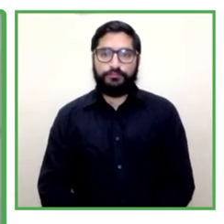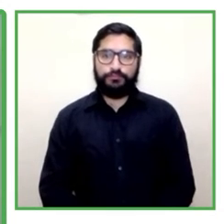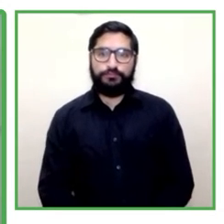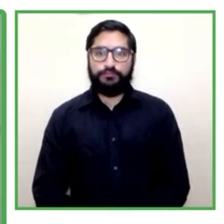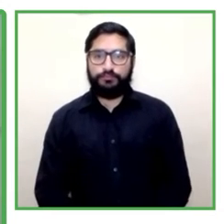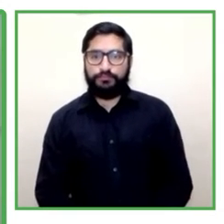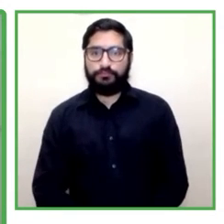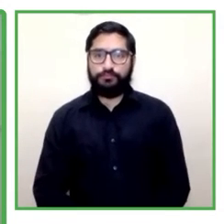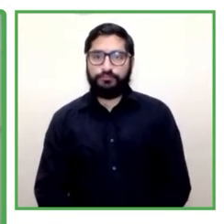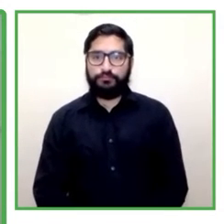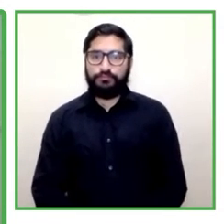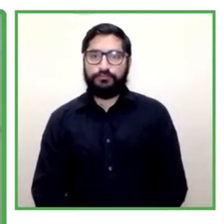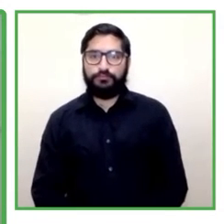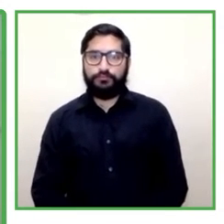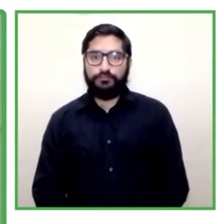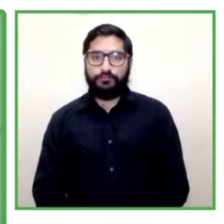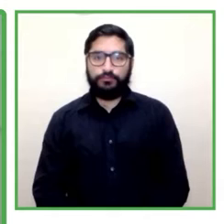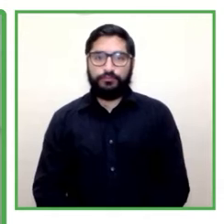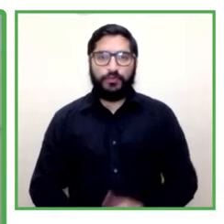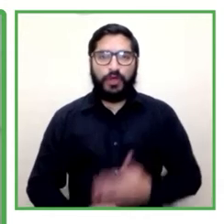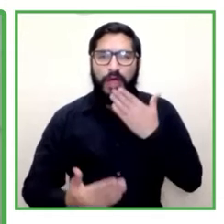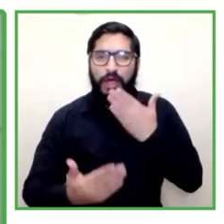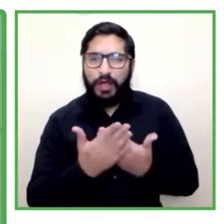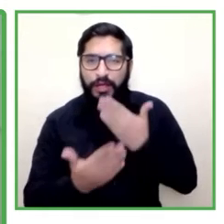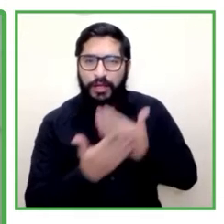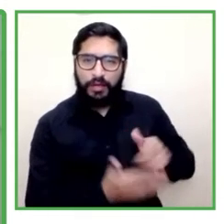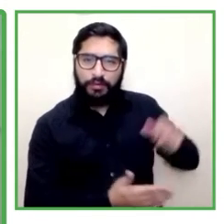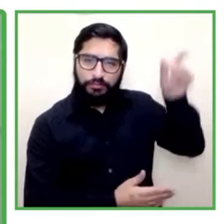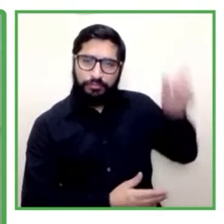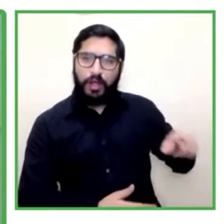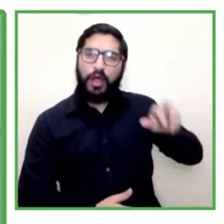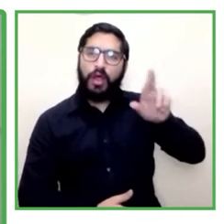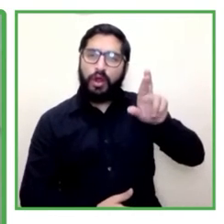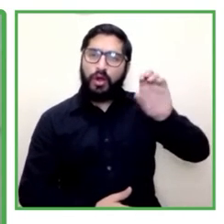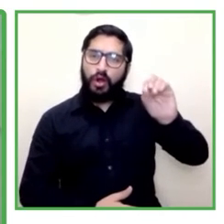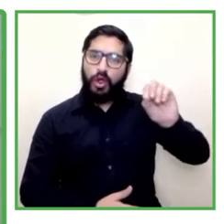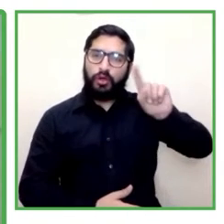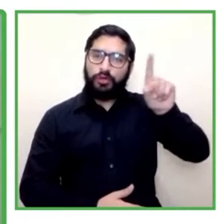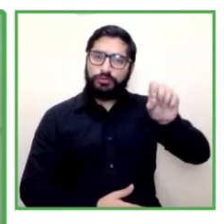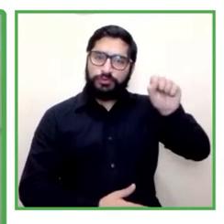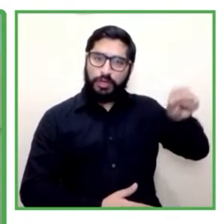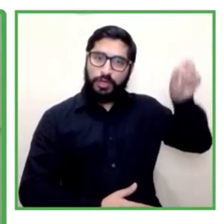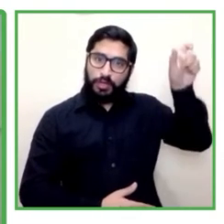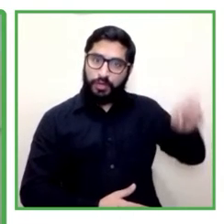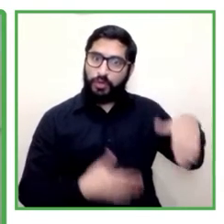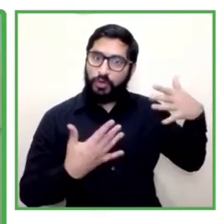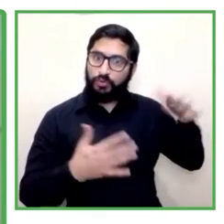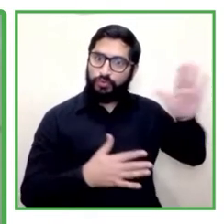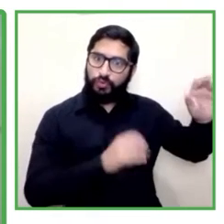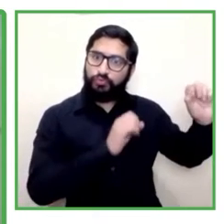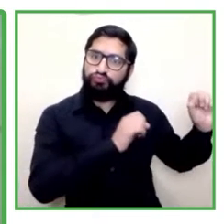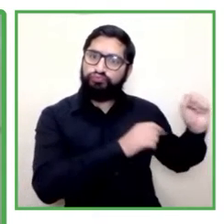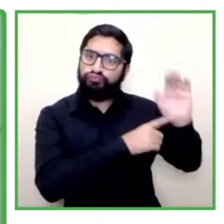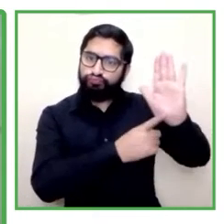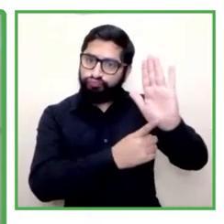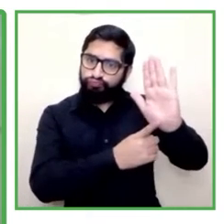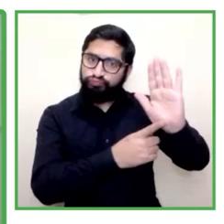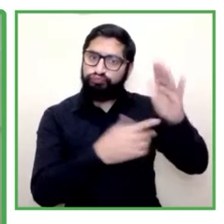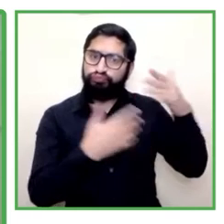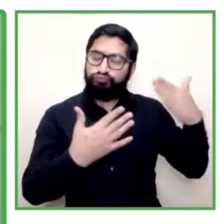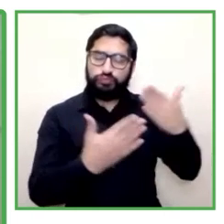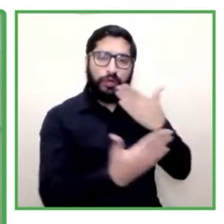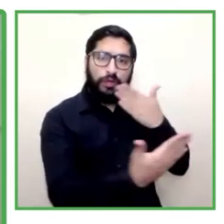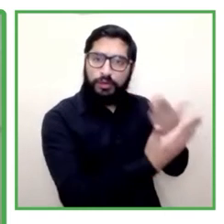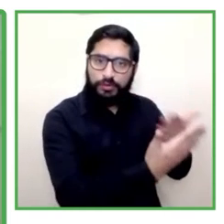Muchas gracias Rosa por tu presentación y siguiendo nuestra sesión,